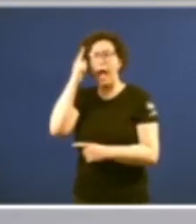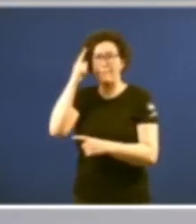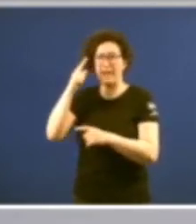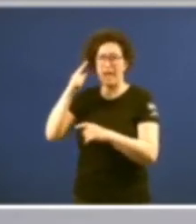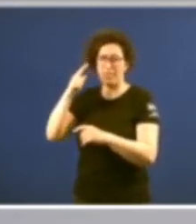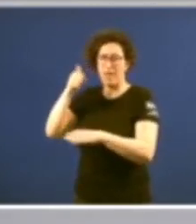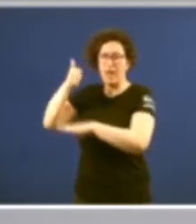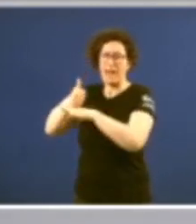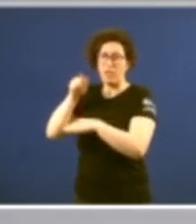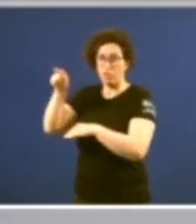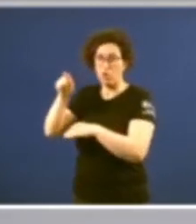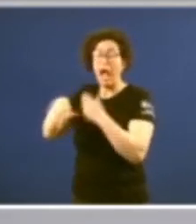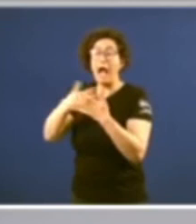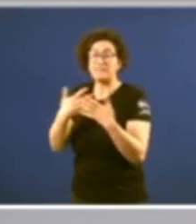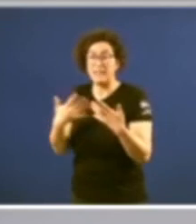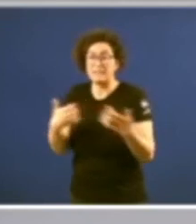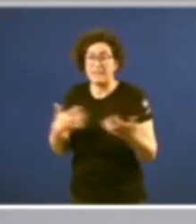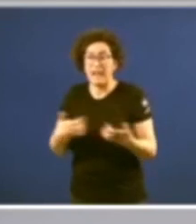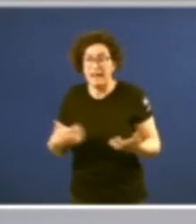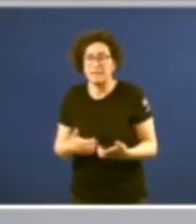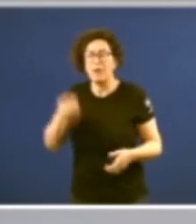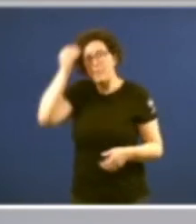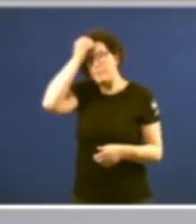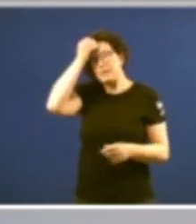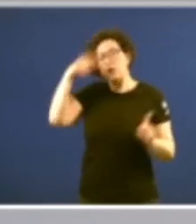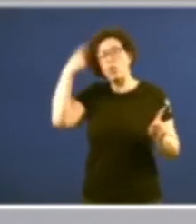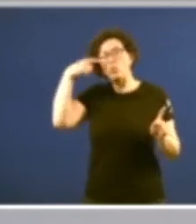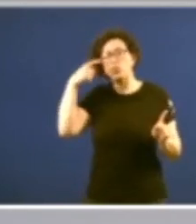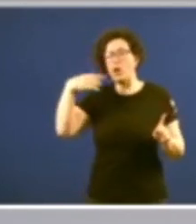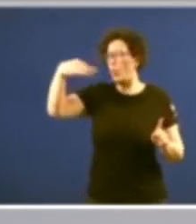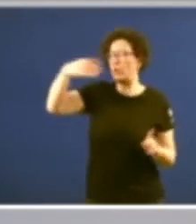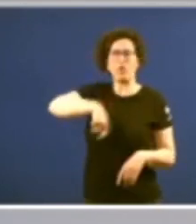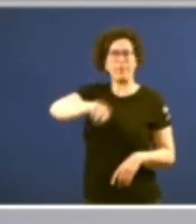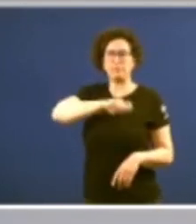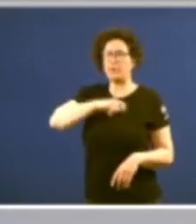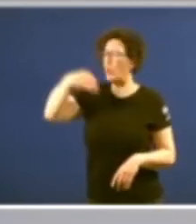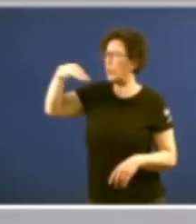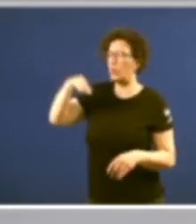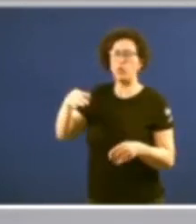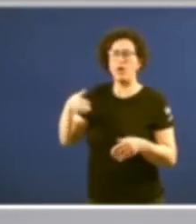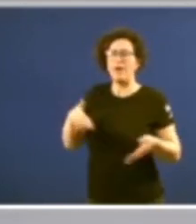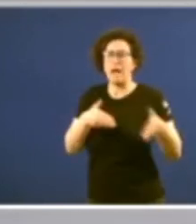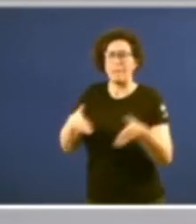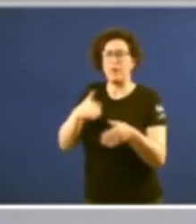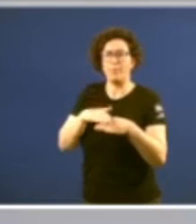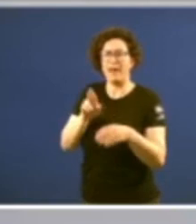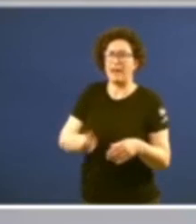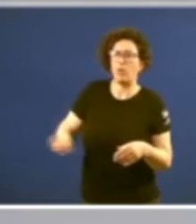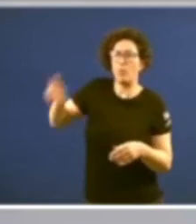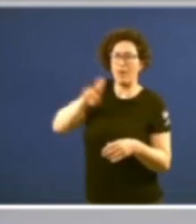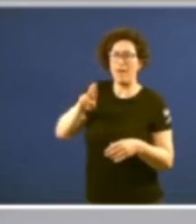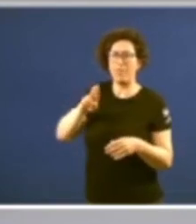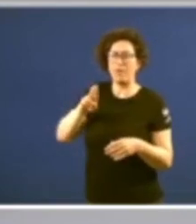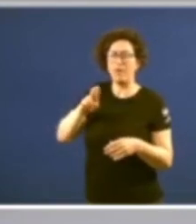narrativa que só vía na ruptura coespañol o único camiño para o resurdimento galego na miña opinión